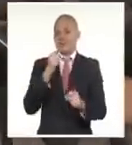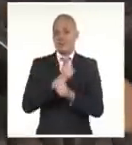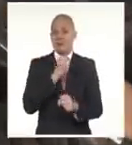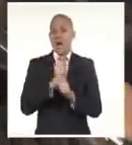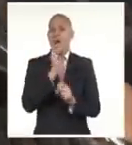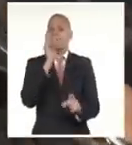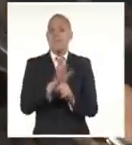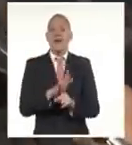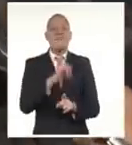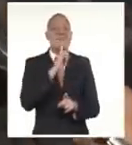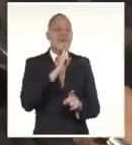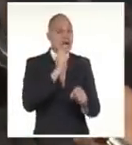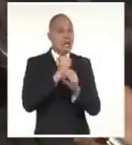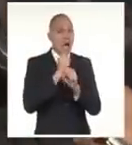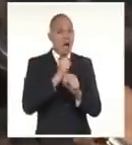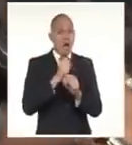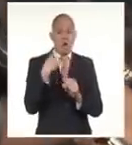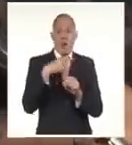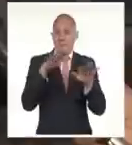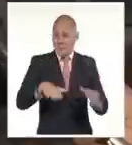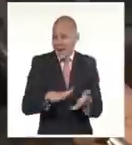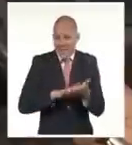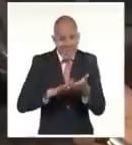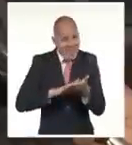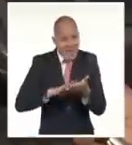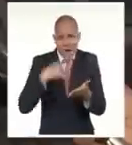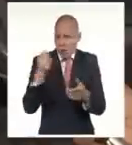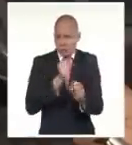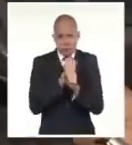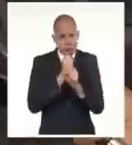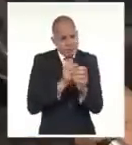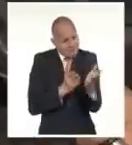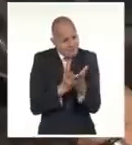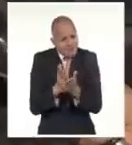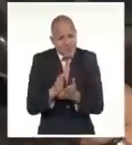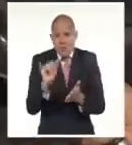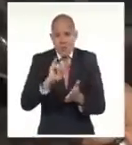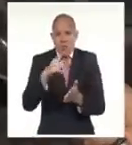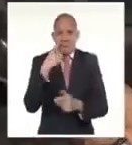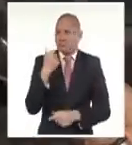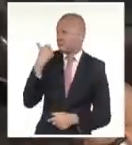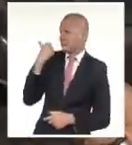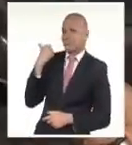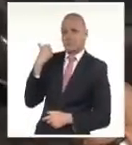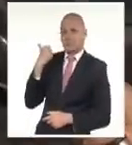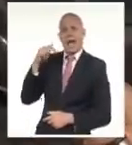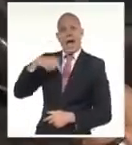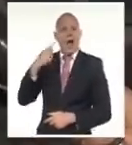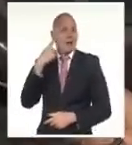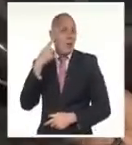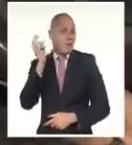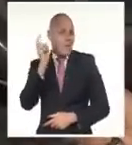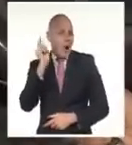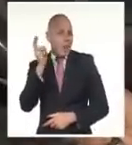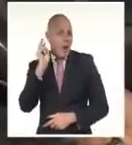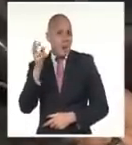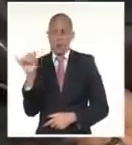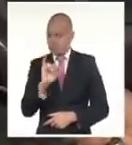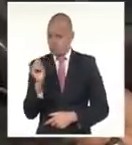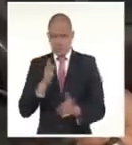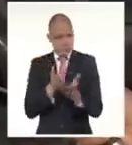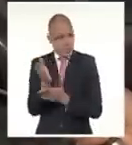que ocurrieron los hechos y así ya continúa como se puede observar en las imágenes. Esa labor no cesa hasta tanto todos los cuerpos